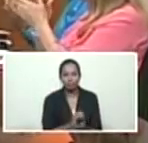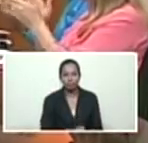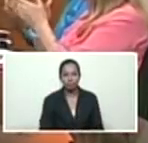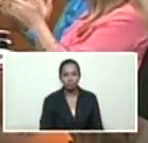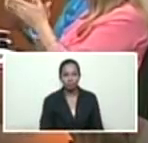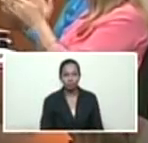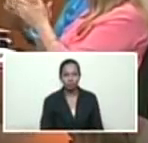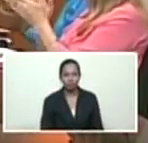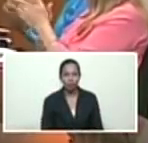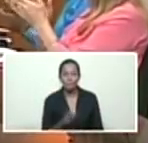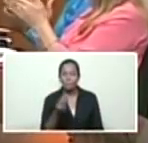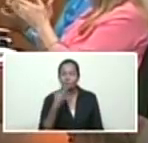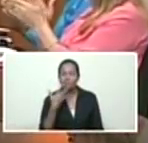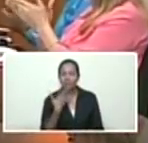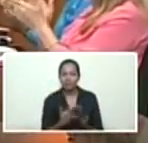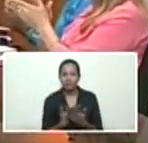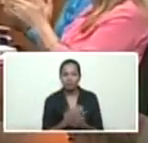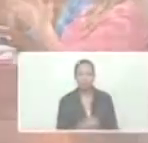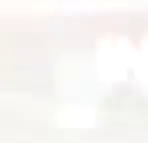muchas gracias